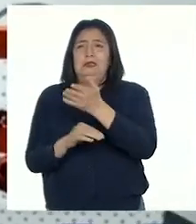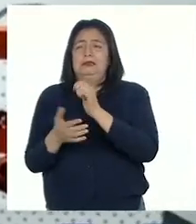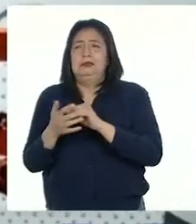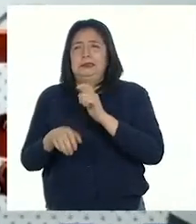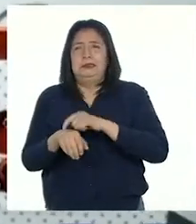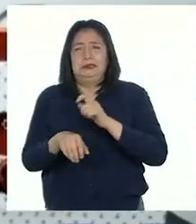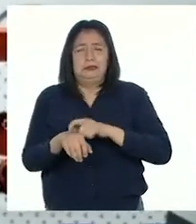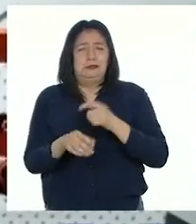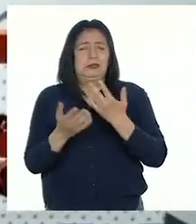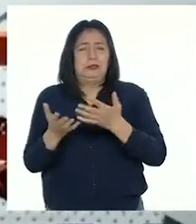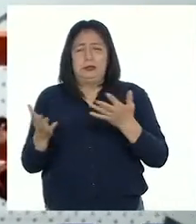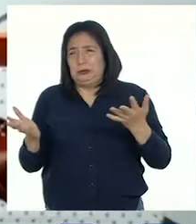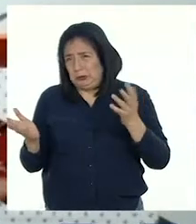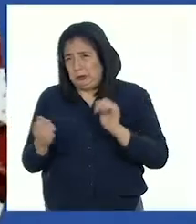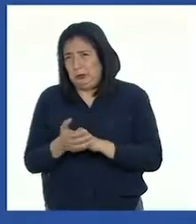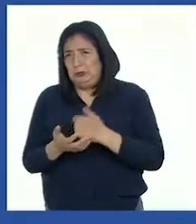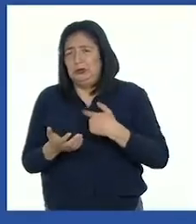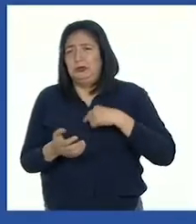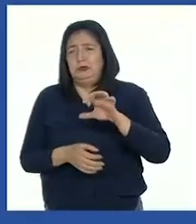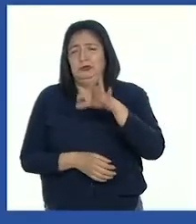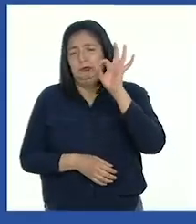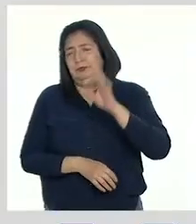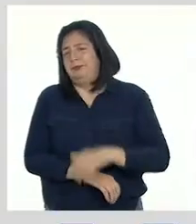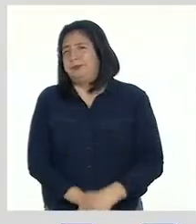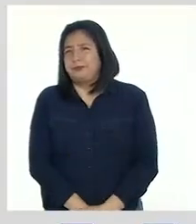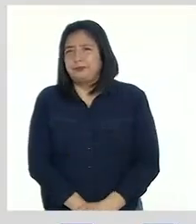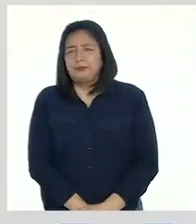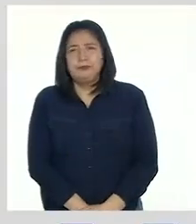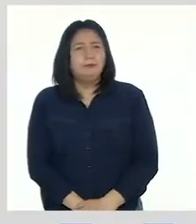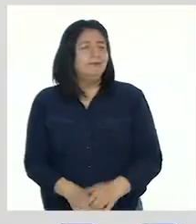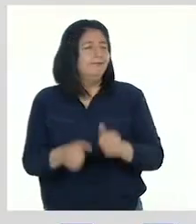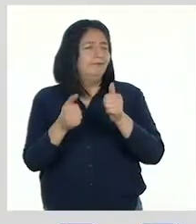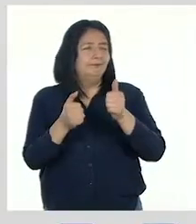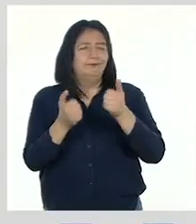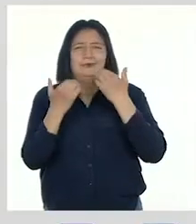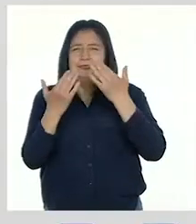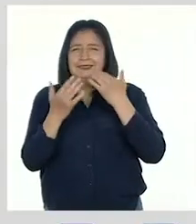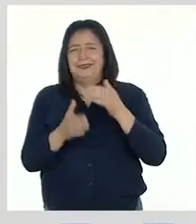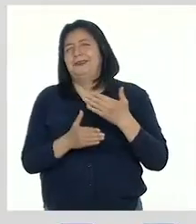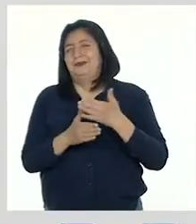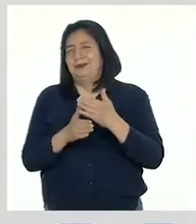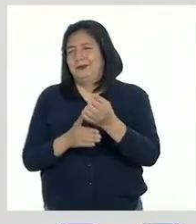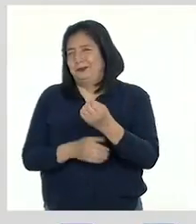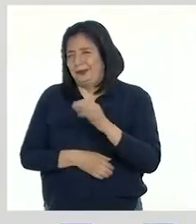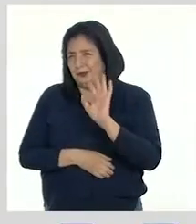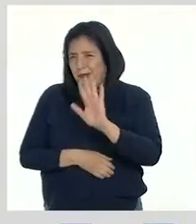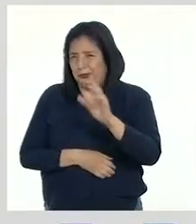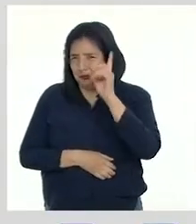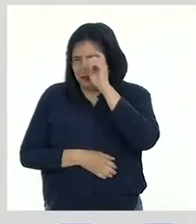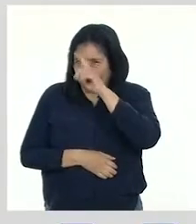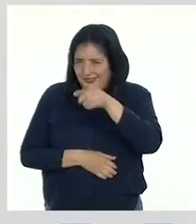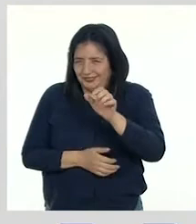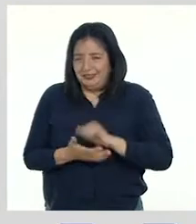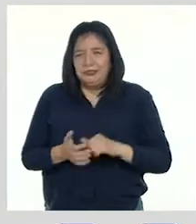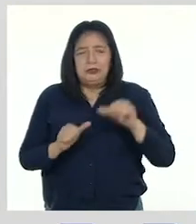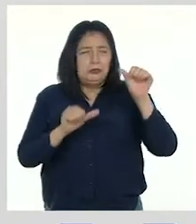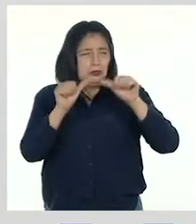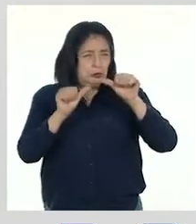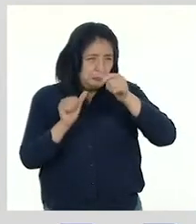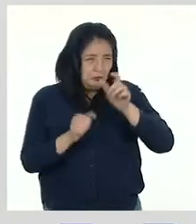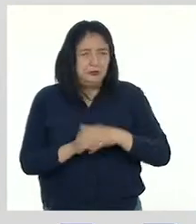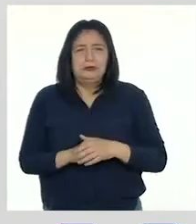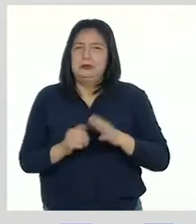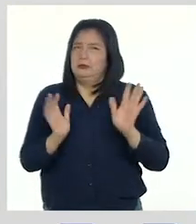del tiempo del objeto que escogí. Muchas gracias por compartirnos tus dificultades y dudas,